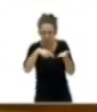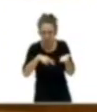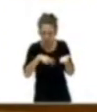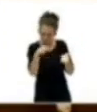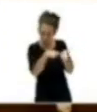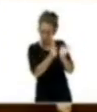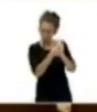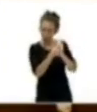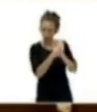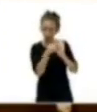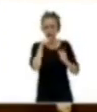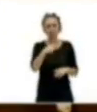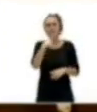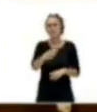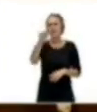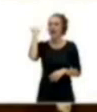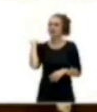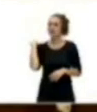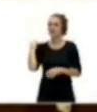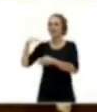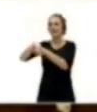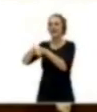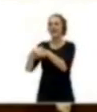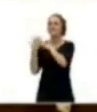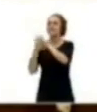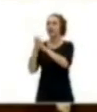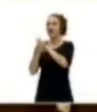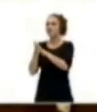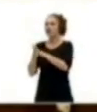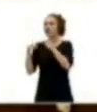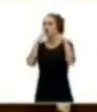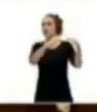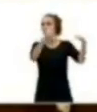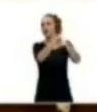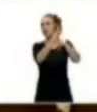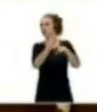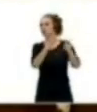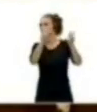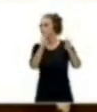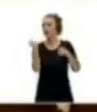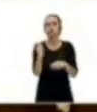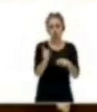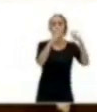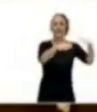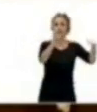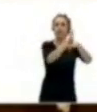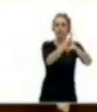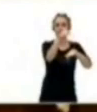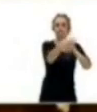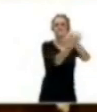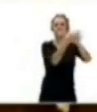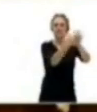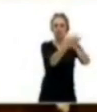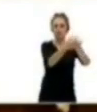ayer que la calle no hable de lo que se dice en el Parlamento, que en el Parlamento se hable de lo que se dice en la calle. No,